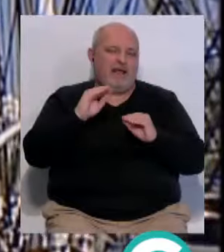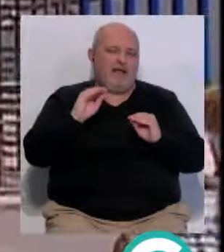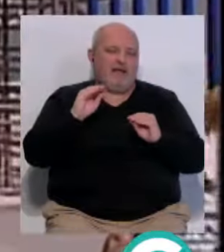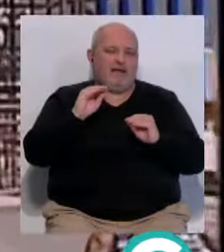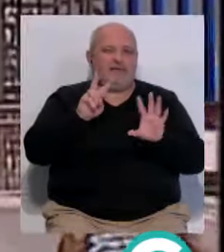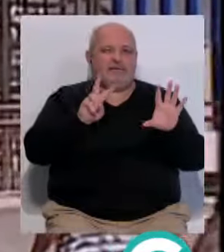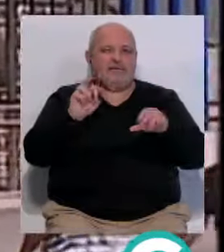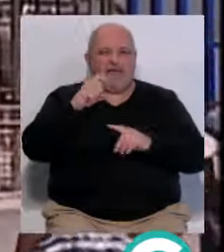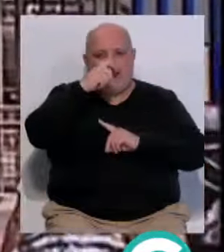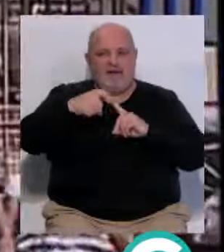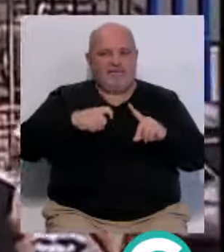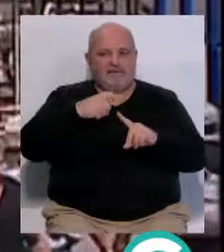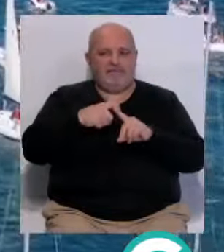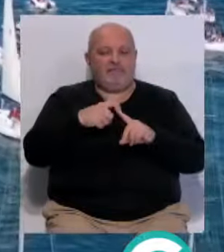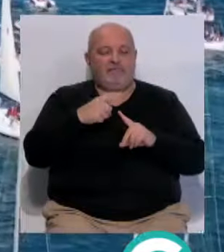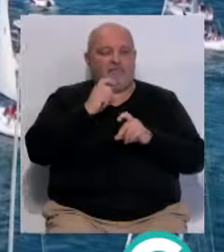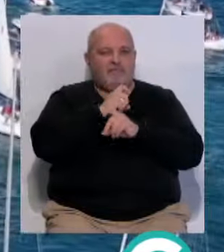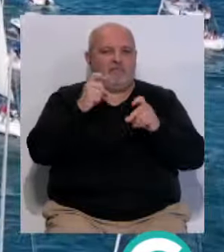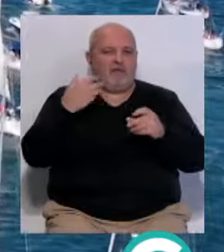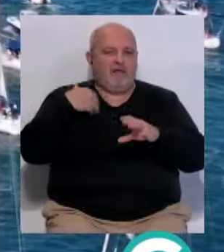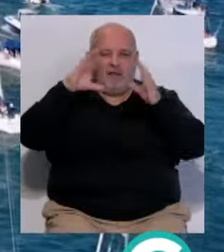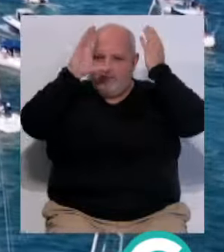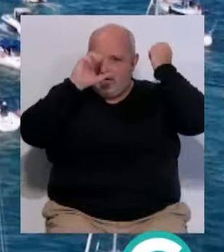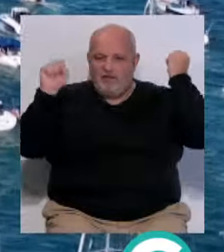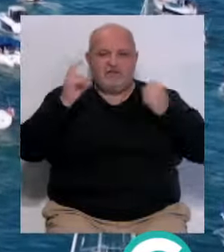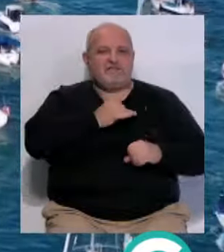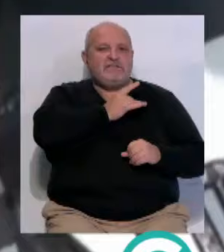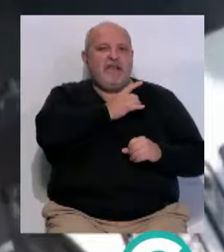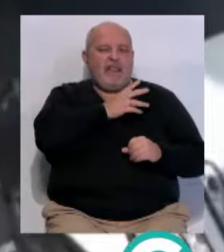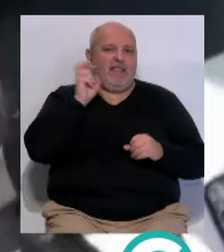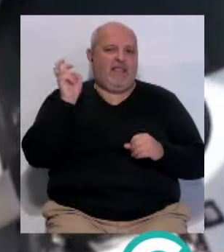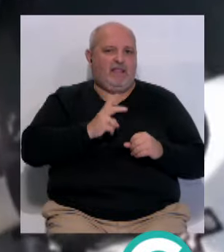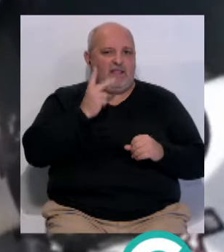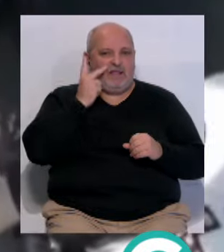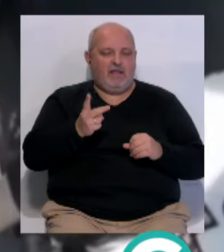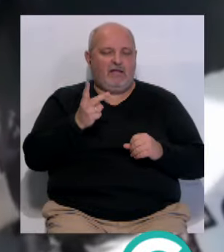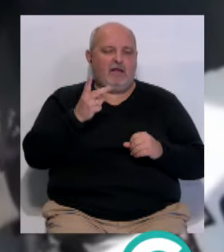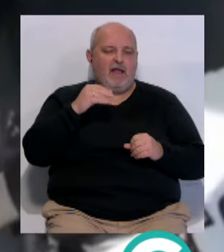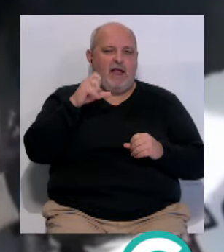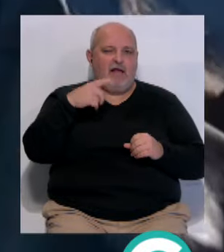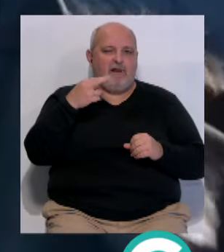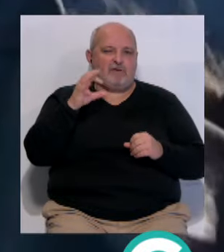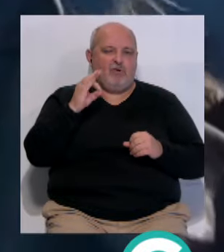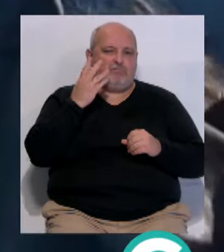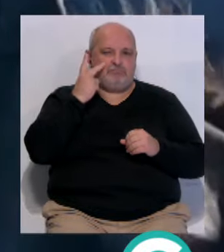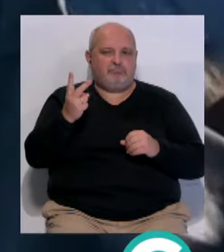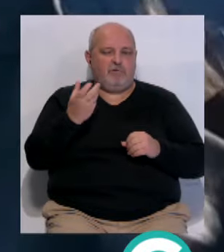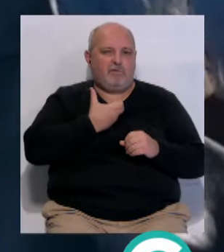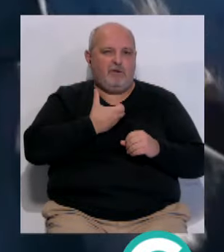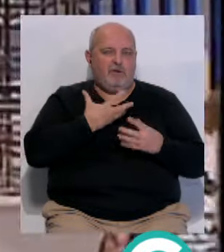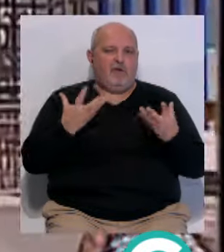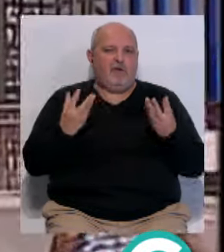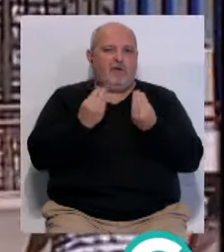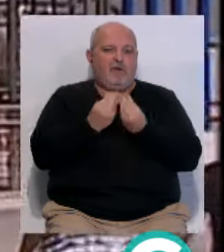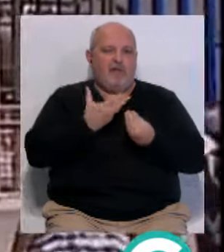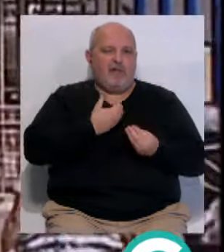...sus 70 aniversarios... ...y lo ha anunciado... ...el embajador de Chile en España... ...Javier Velasco... ...en visita institucional... ...a la capital gaditana...